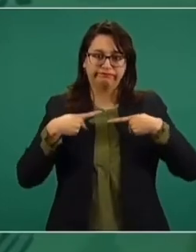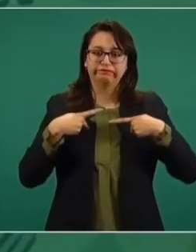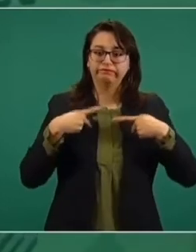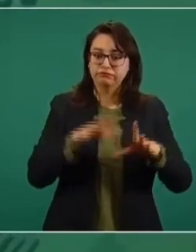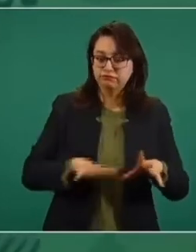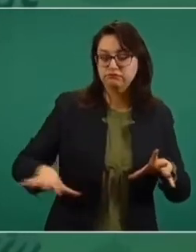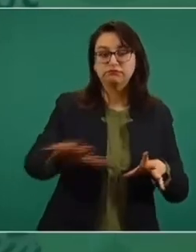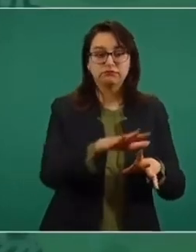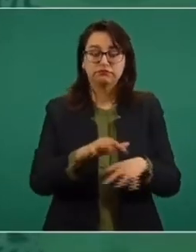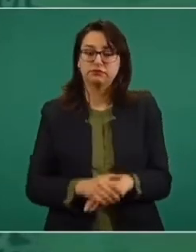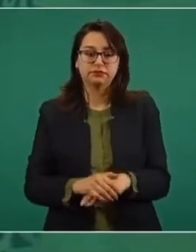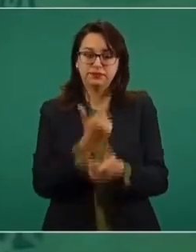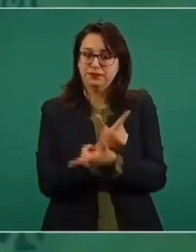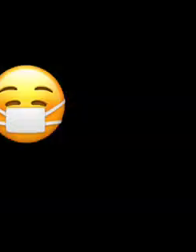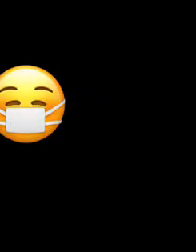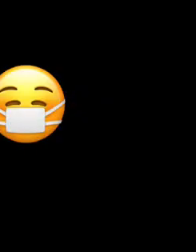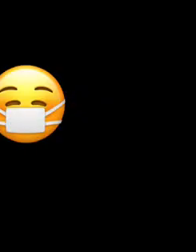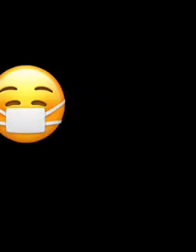y que haya libertades.